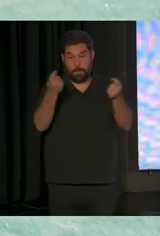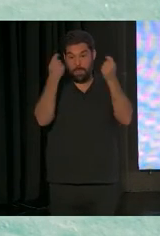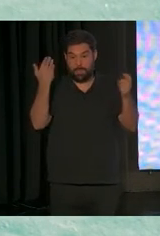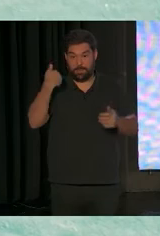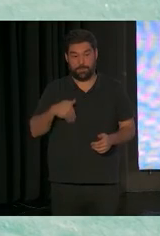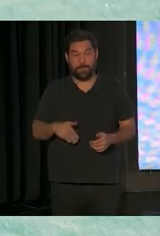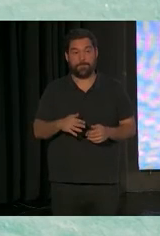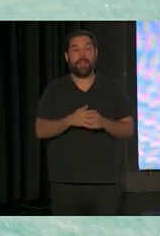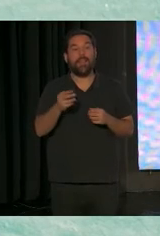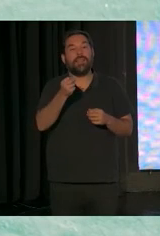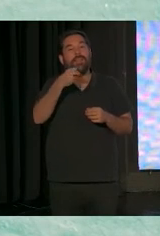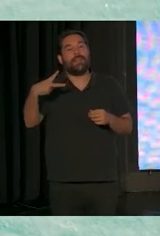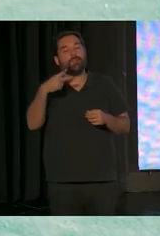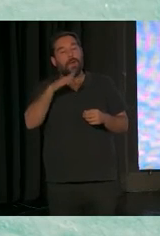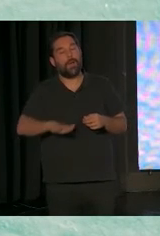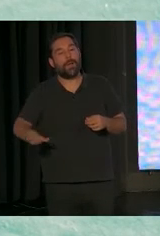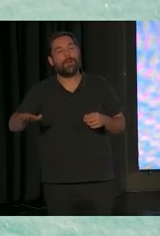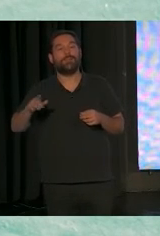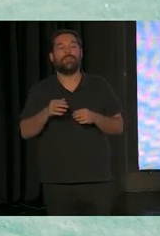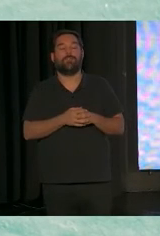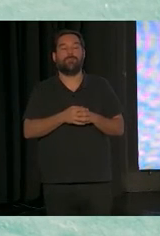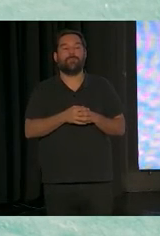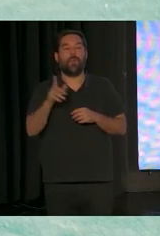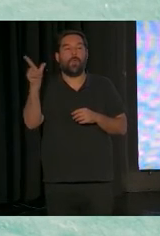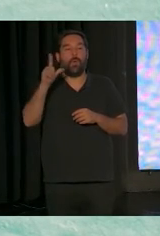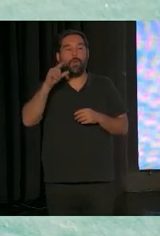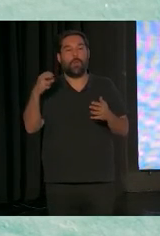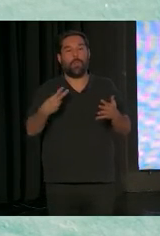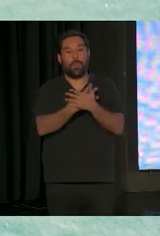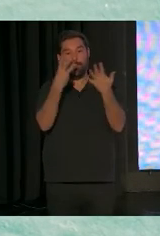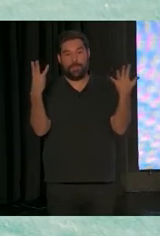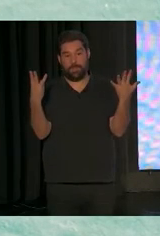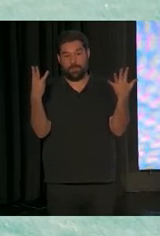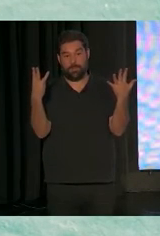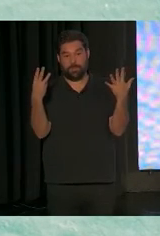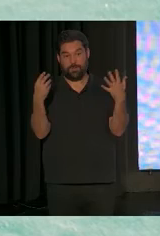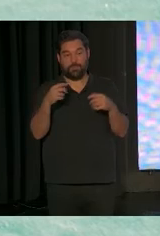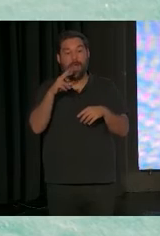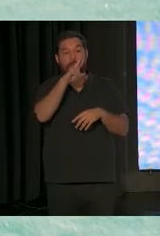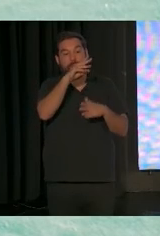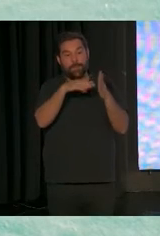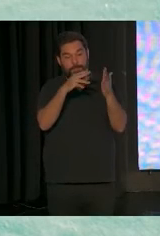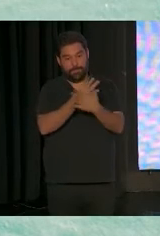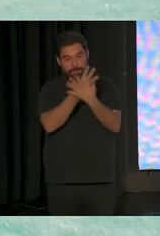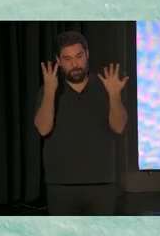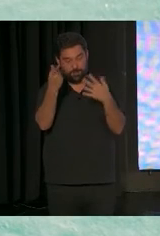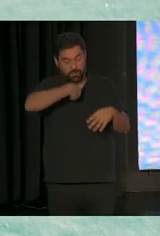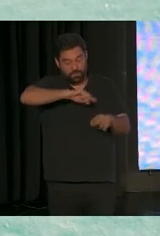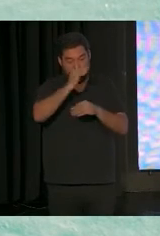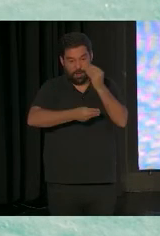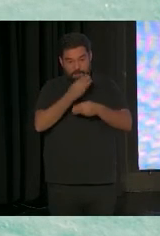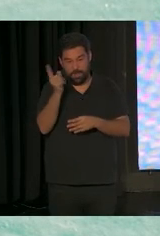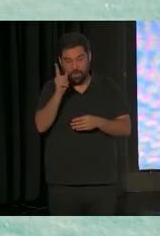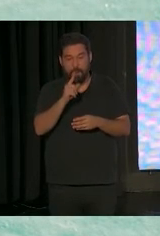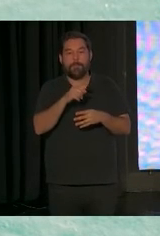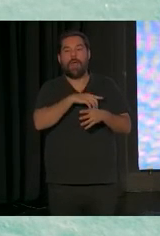Lo de los resultados de los niños, junio 2018 y seguimos todavía sin hacerlo muchas veces. Lo hacen muy fácil, son cinco